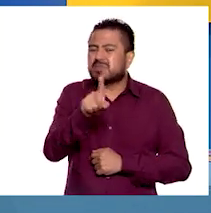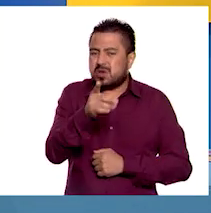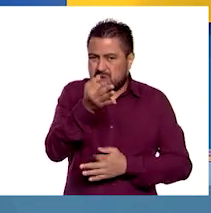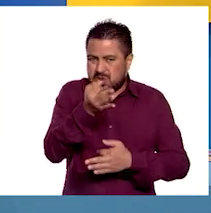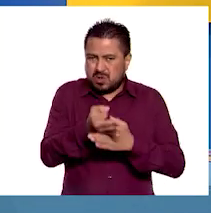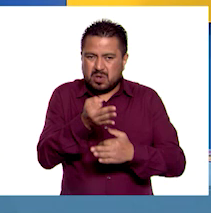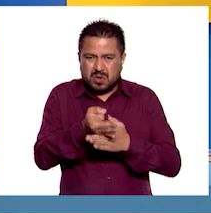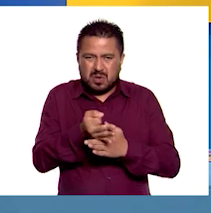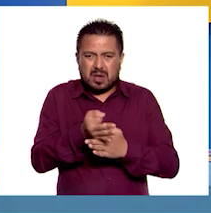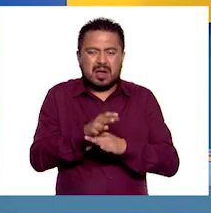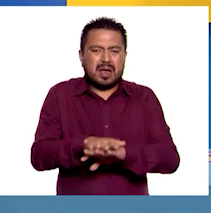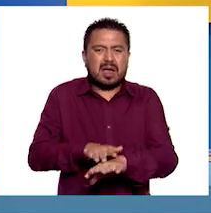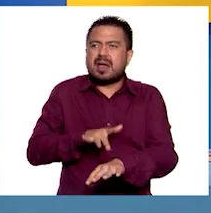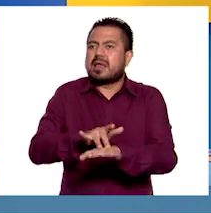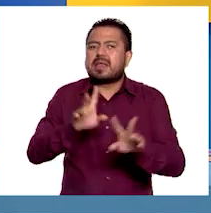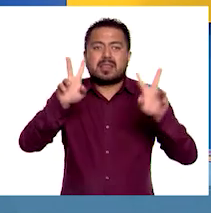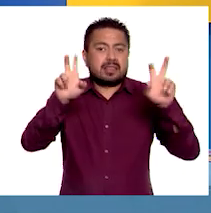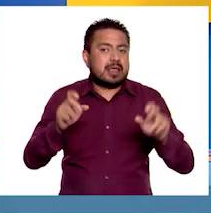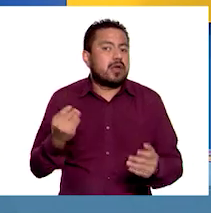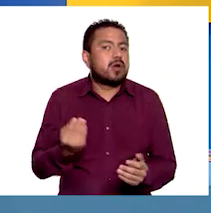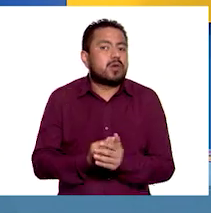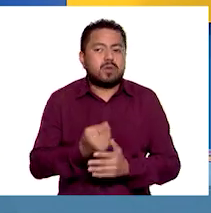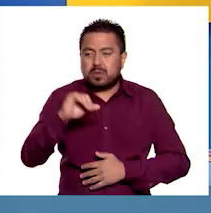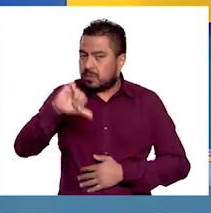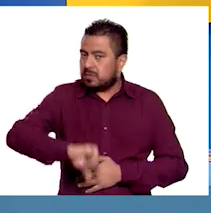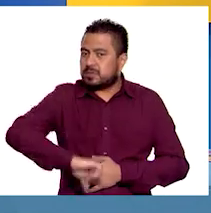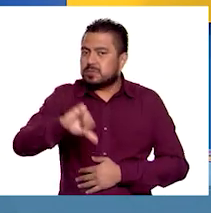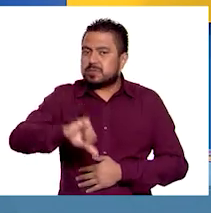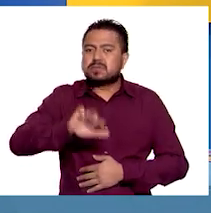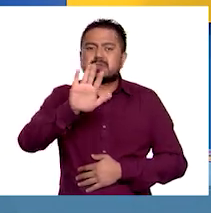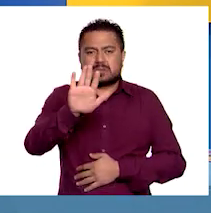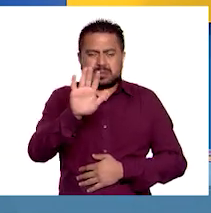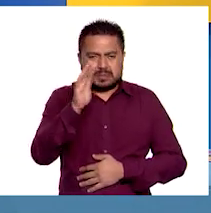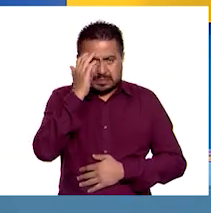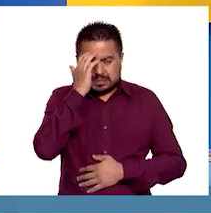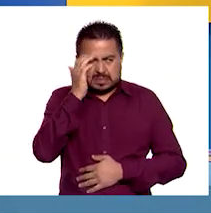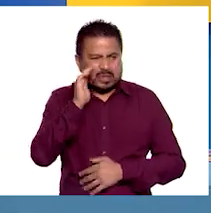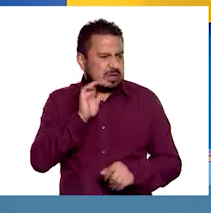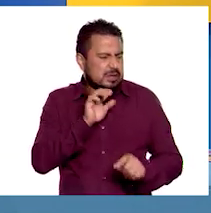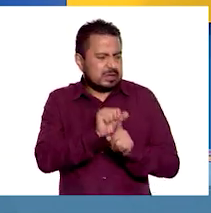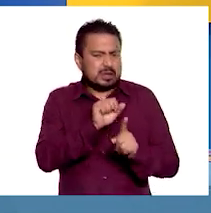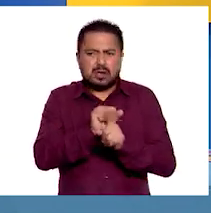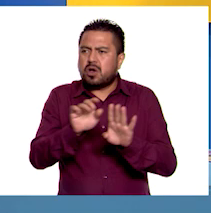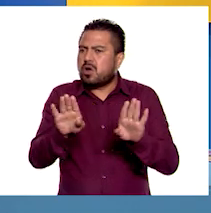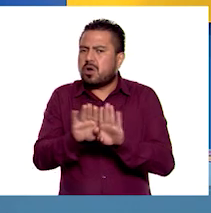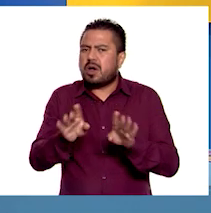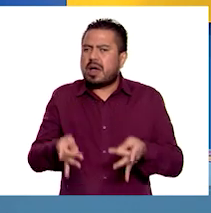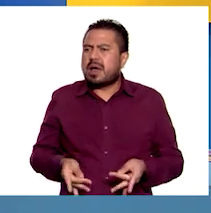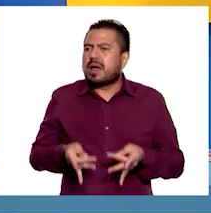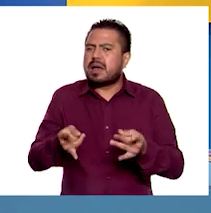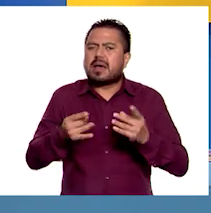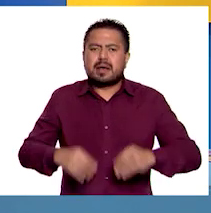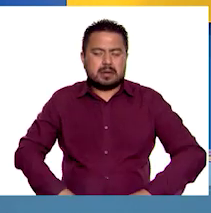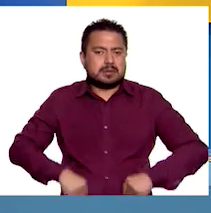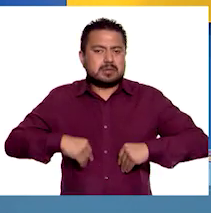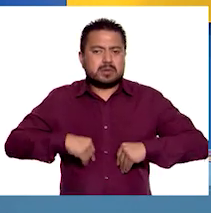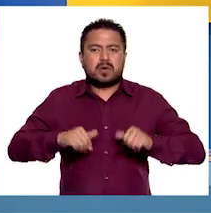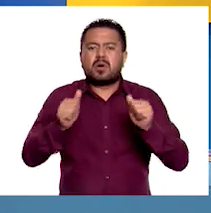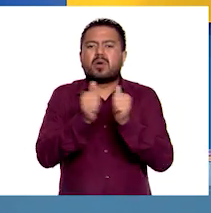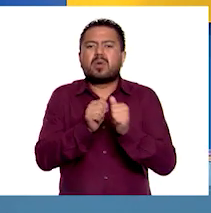precisamente de eso hablaremos de esta sesión. Reconoceremos la forma en que se puede medir la calidad de vida y